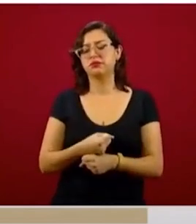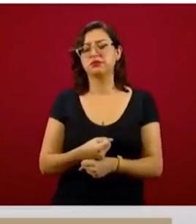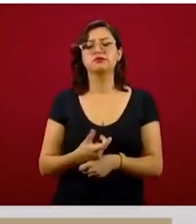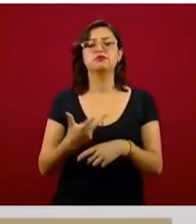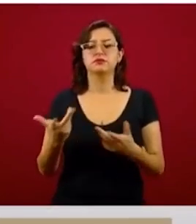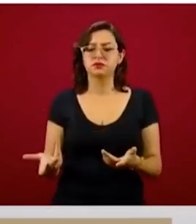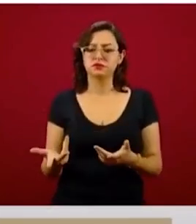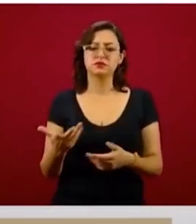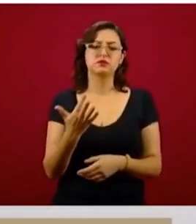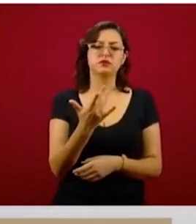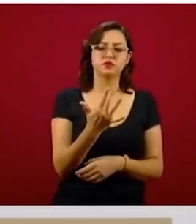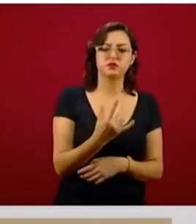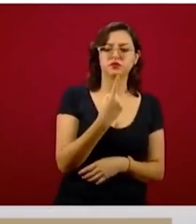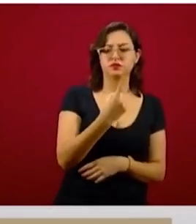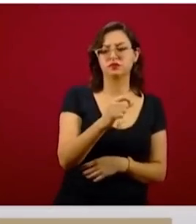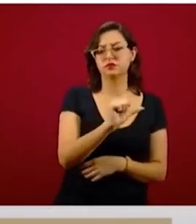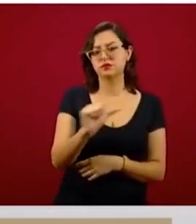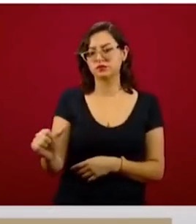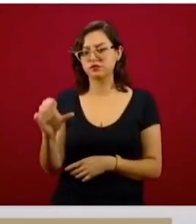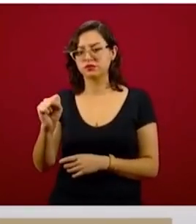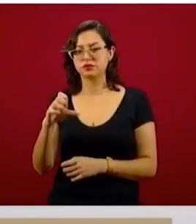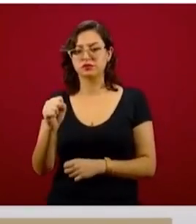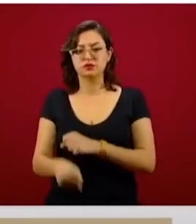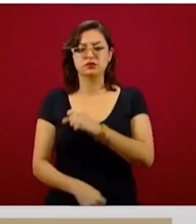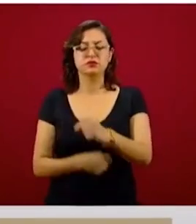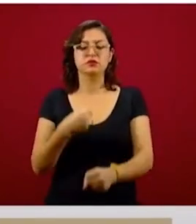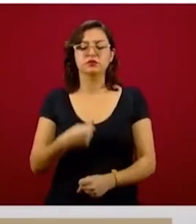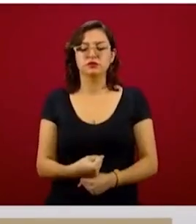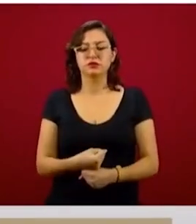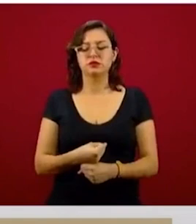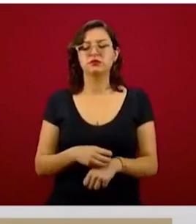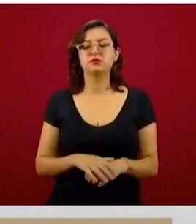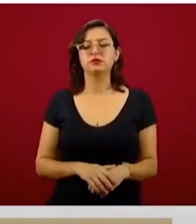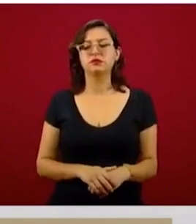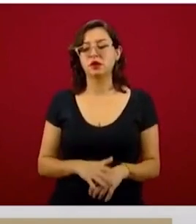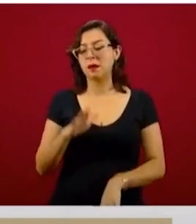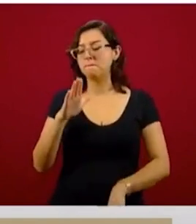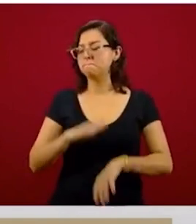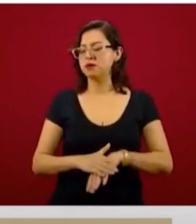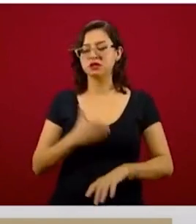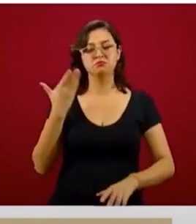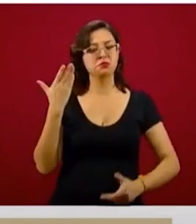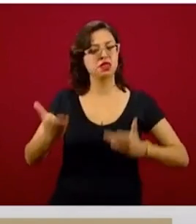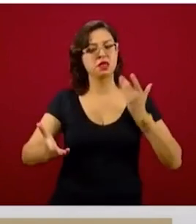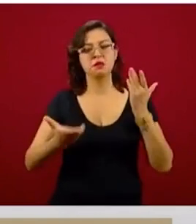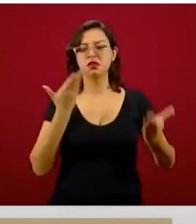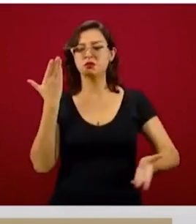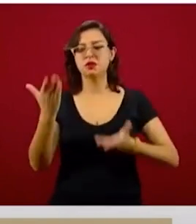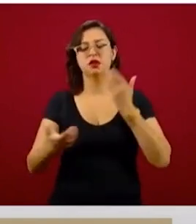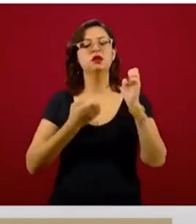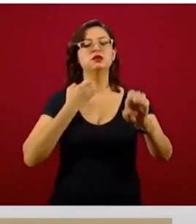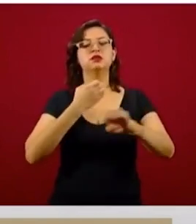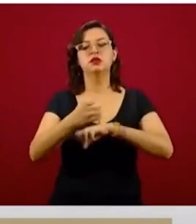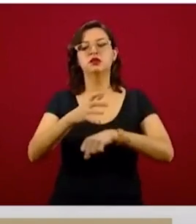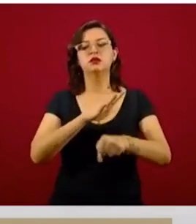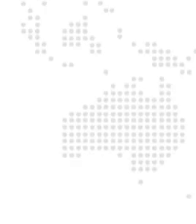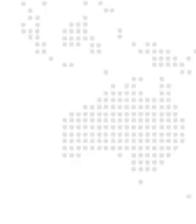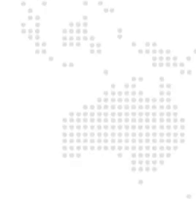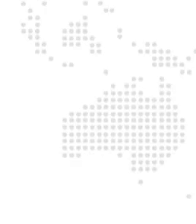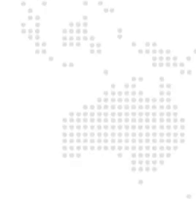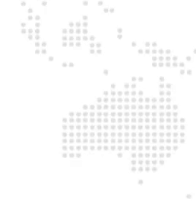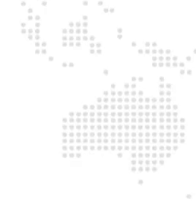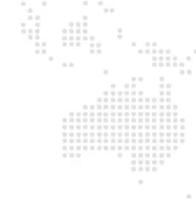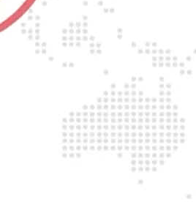entre 51 y 60 años de edad y la entidad con mayores solicitudes sigue siendo la Ciudad de México.